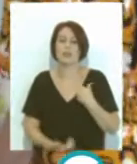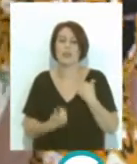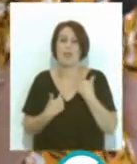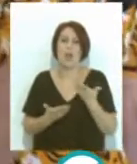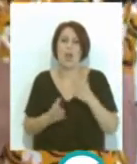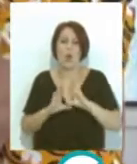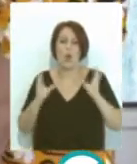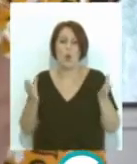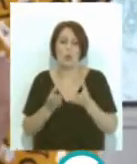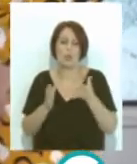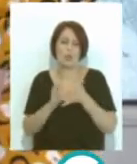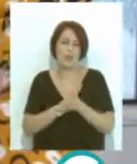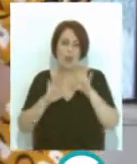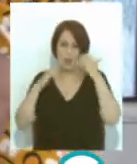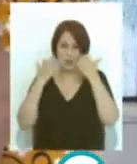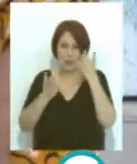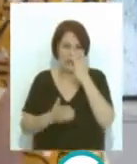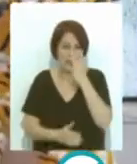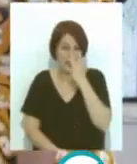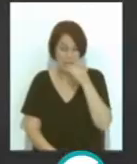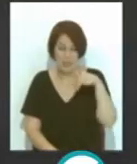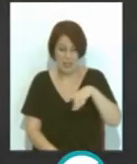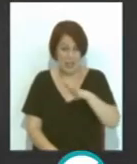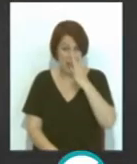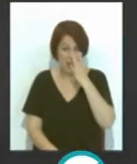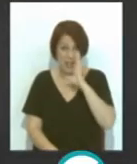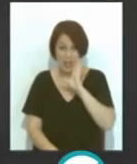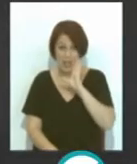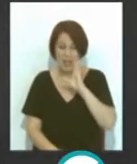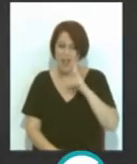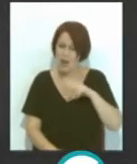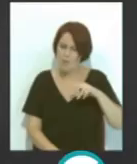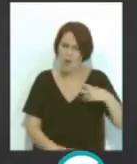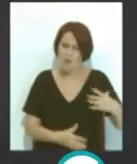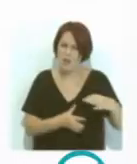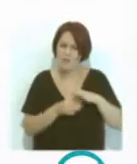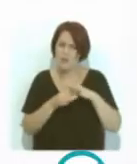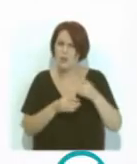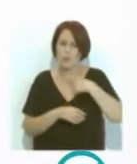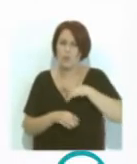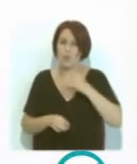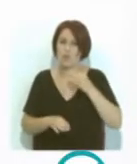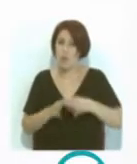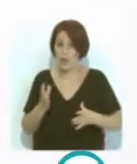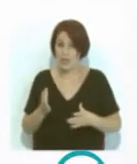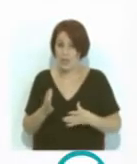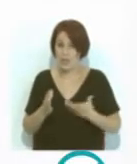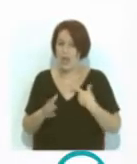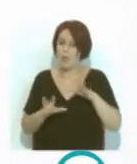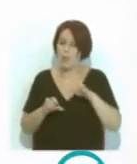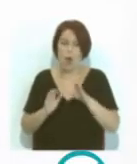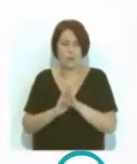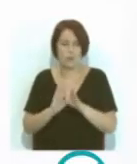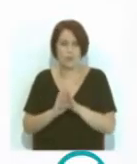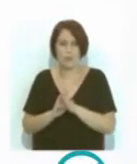todo el conjunto que supone el Congreso del Carnaval de estos carnavales tan hermanos al nuestro y de los que tenemos la suerte de seguir aprendiendo